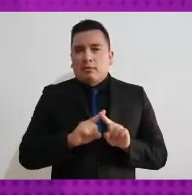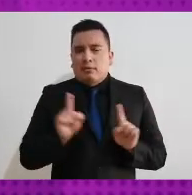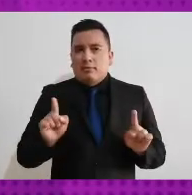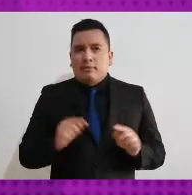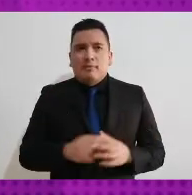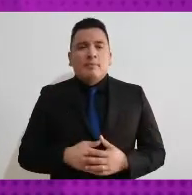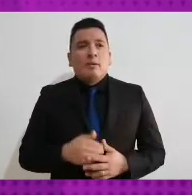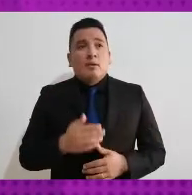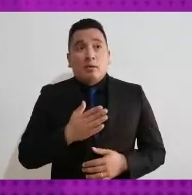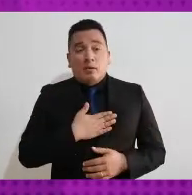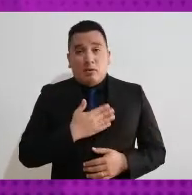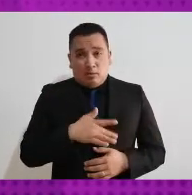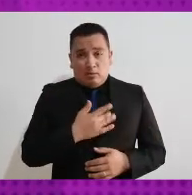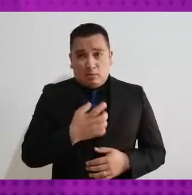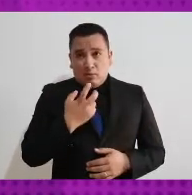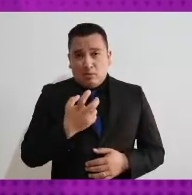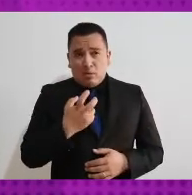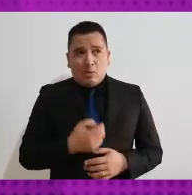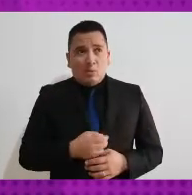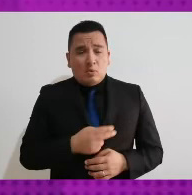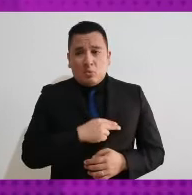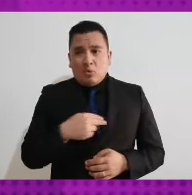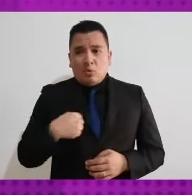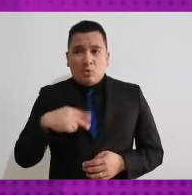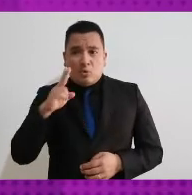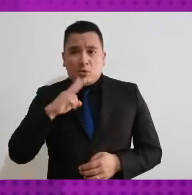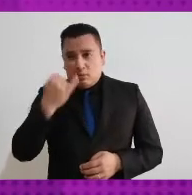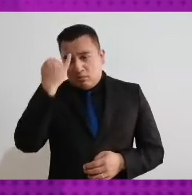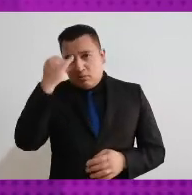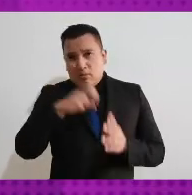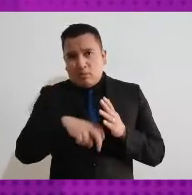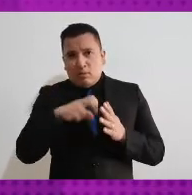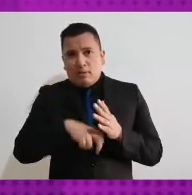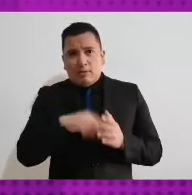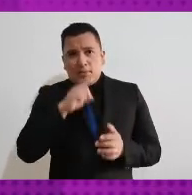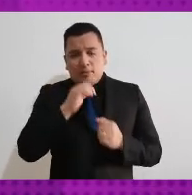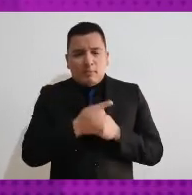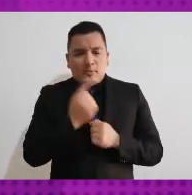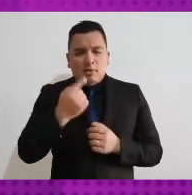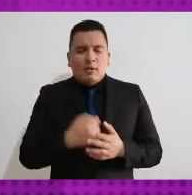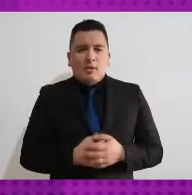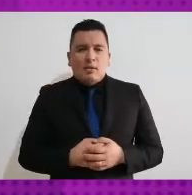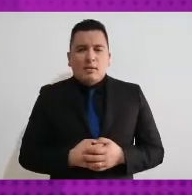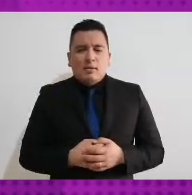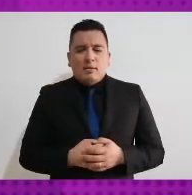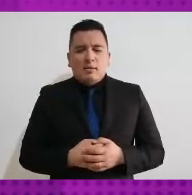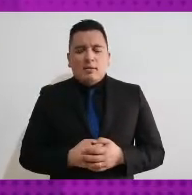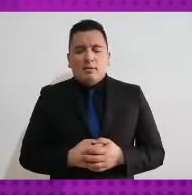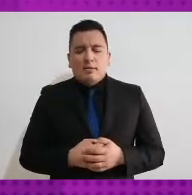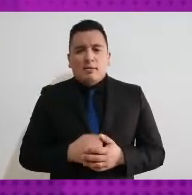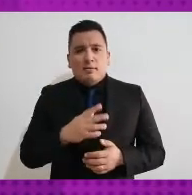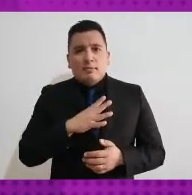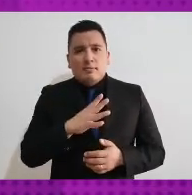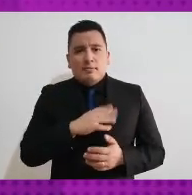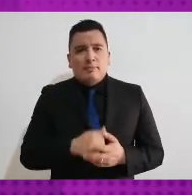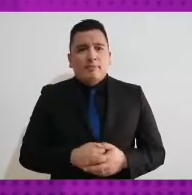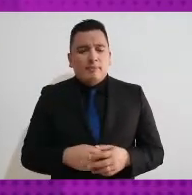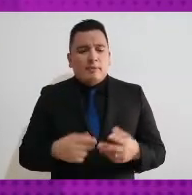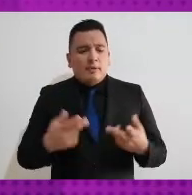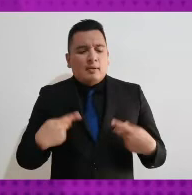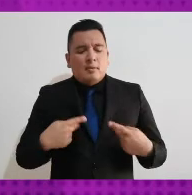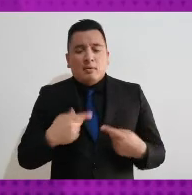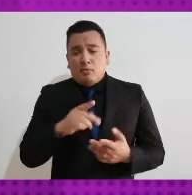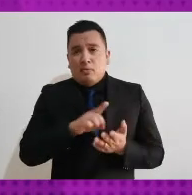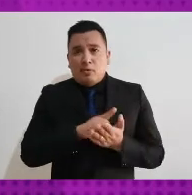modalidad no lo veo yo como un tema de acción afirmativa porque simplemente estamos hablando de personas que nunca debieron